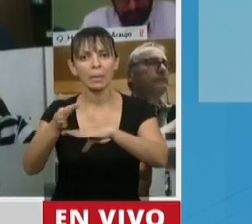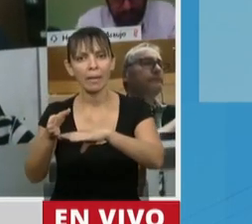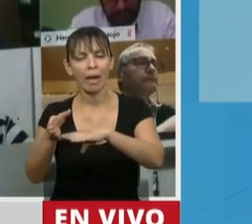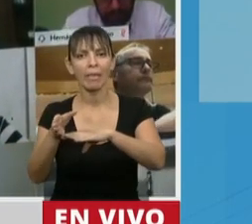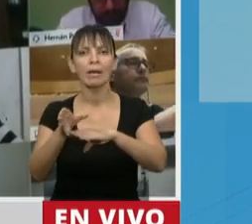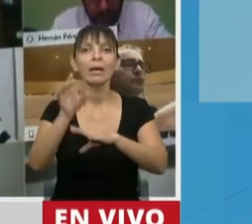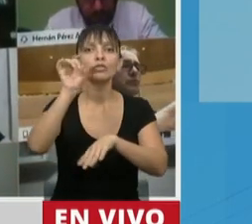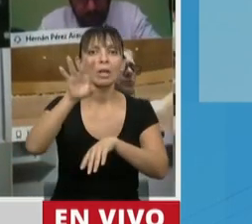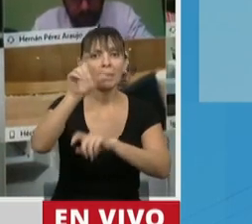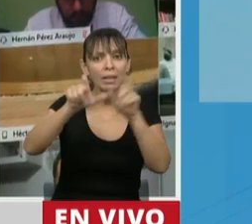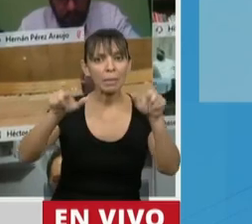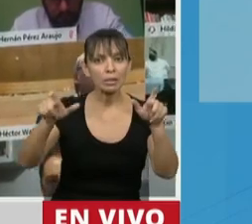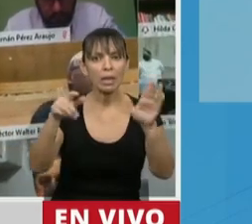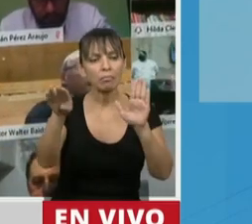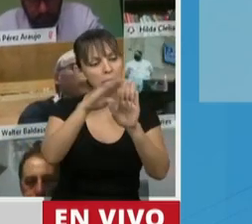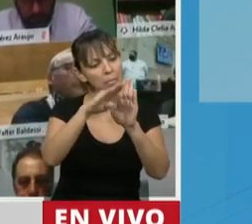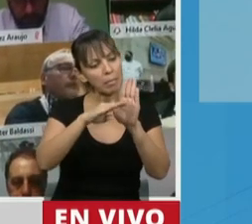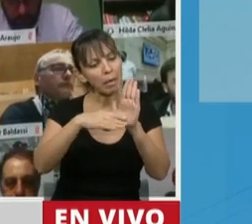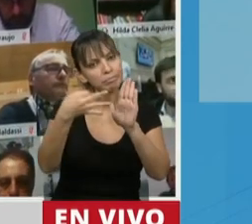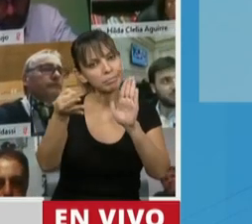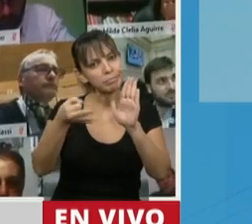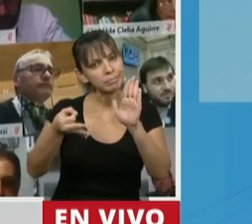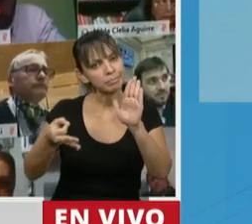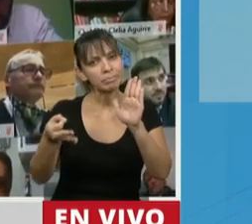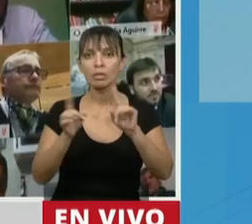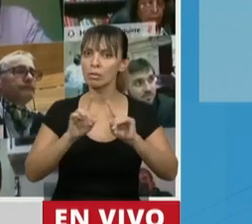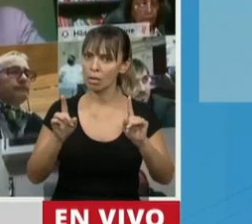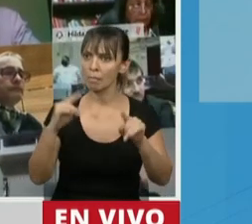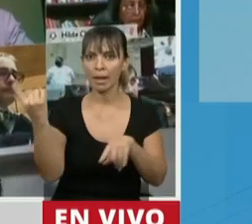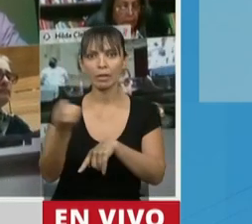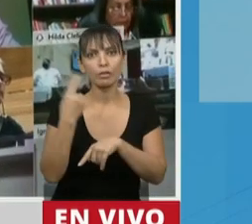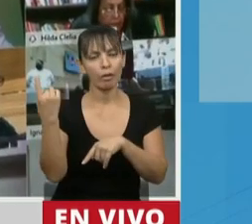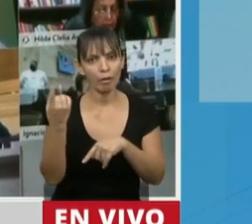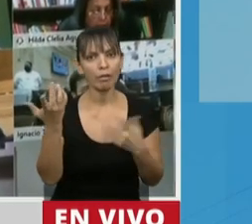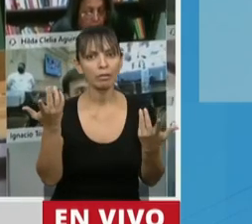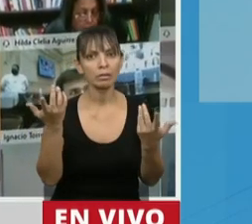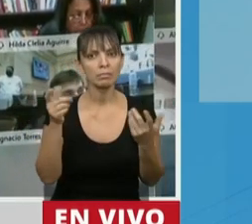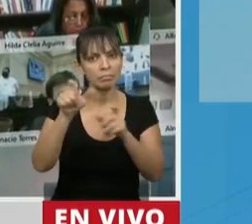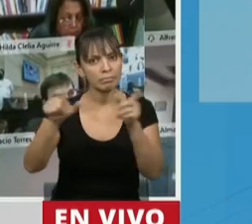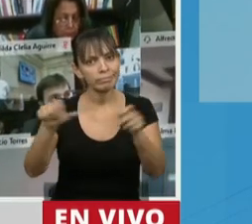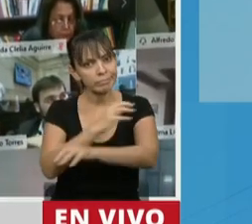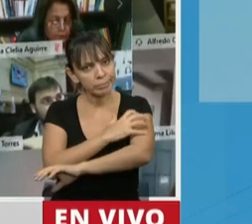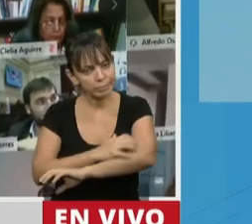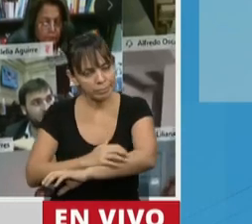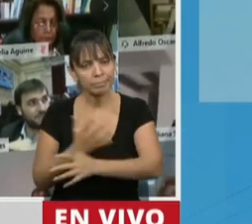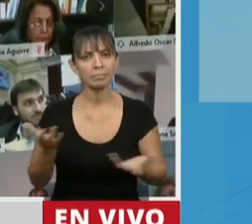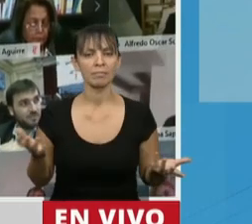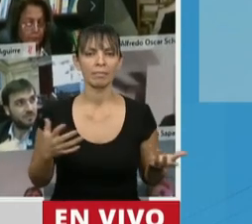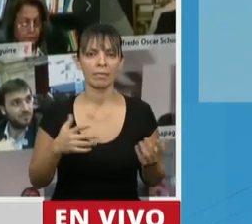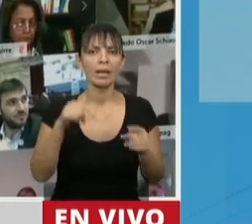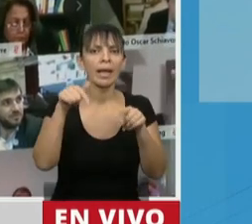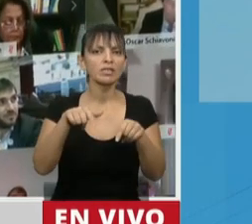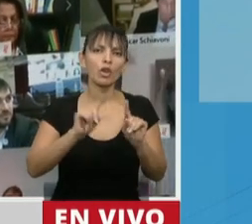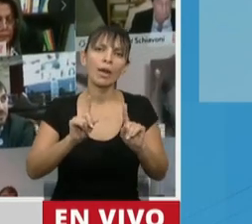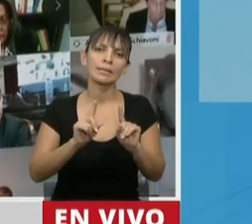no solamente a aquel que tenga las condiciones o las posibilidades económicas y sociales, sino también para los más necesitados. Por supuesto que esto no